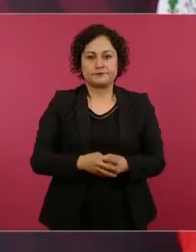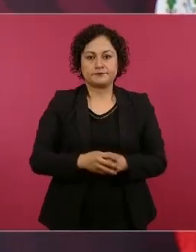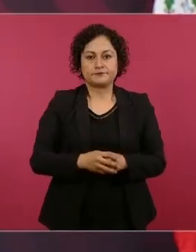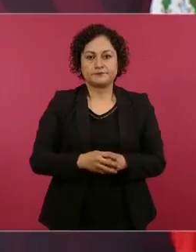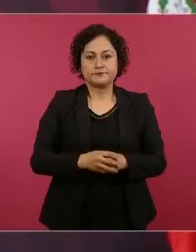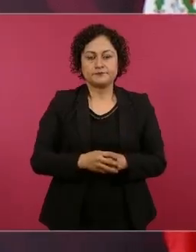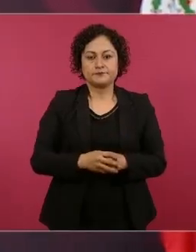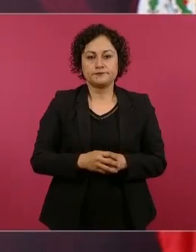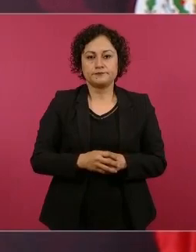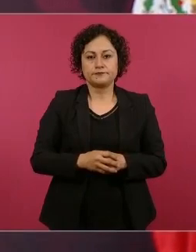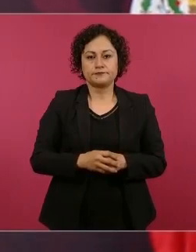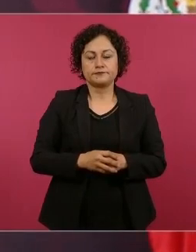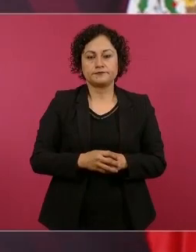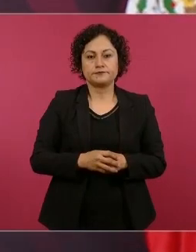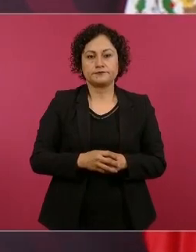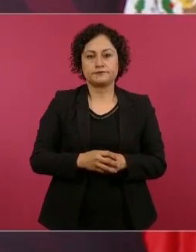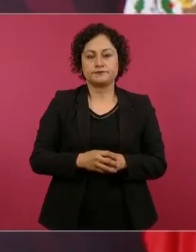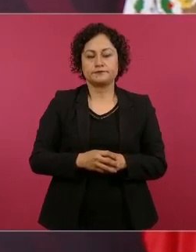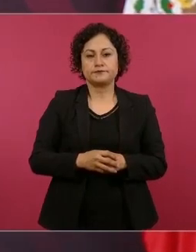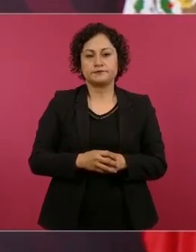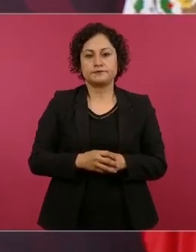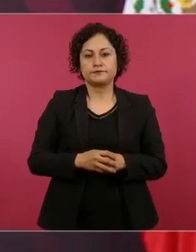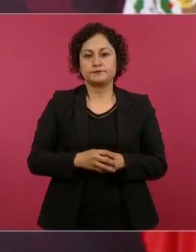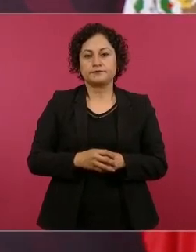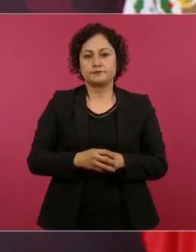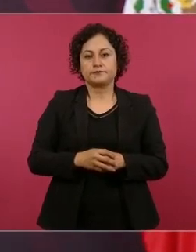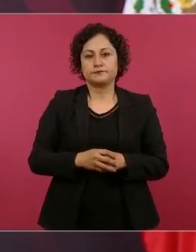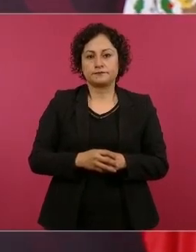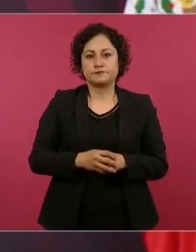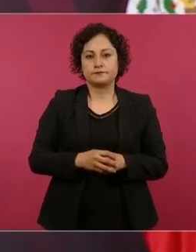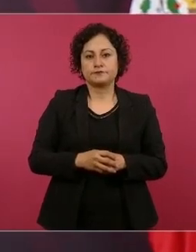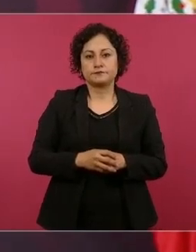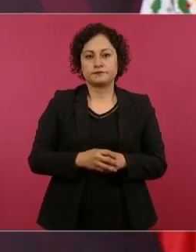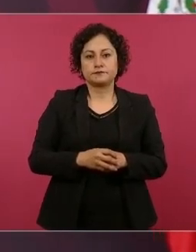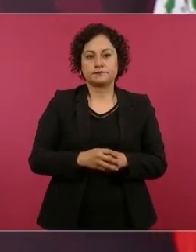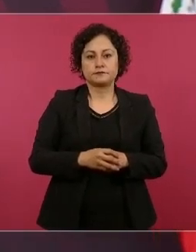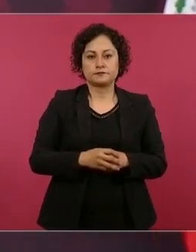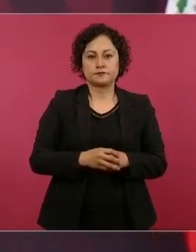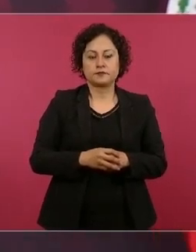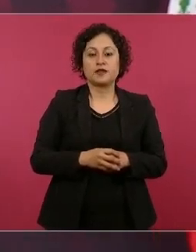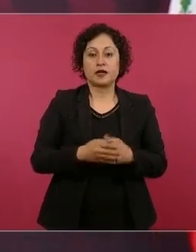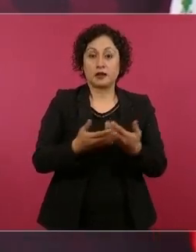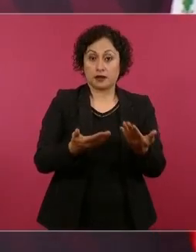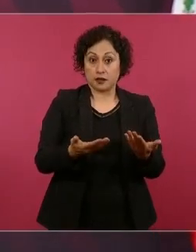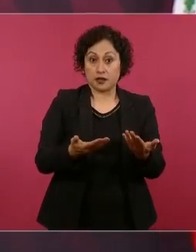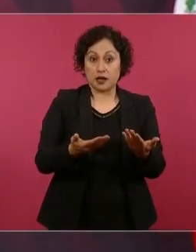era garantizar el Estado laico que, como ya dije,